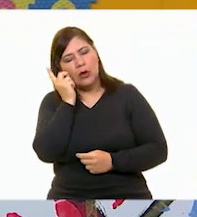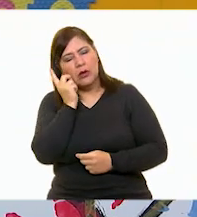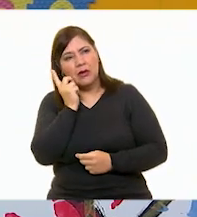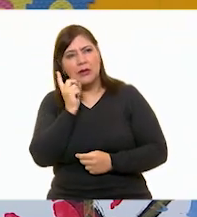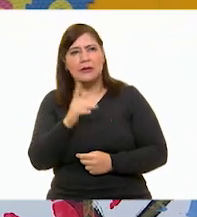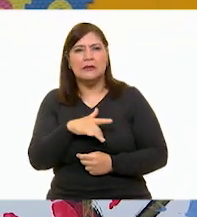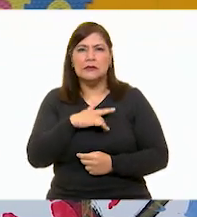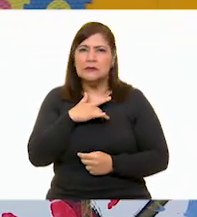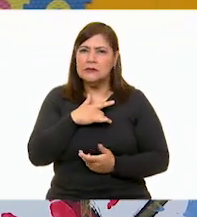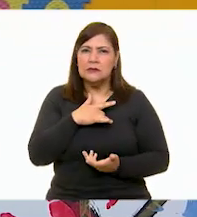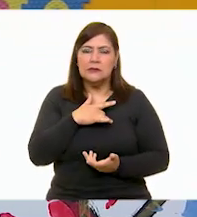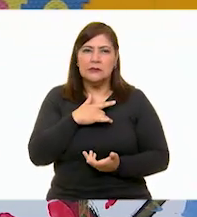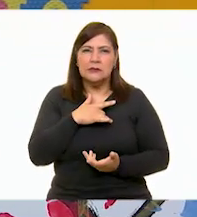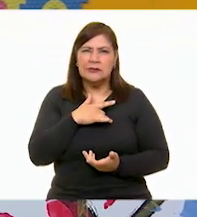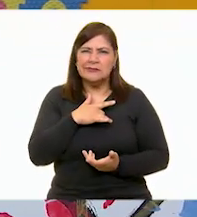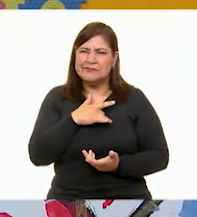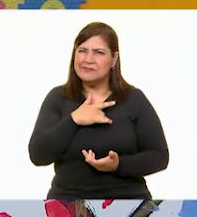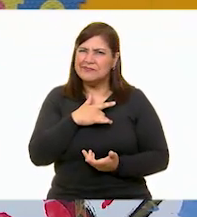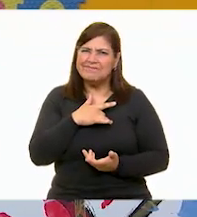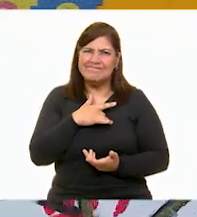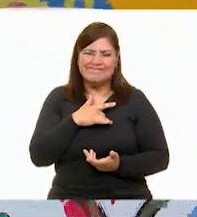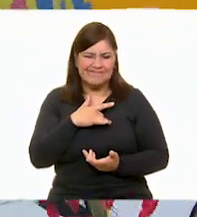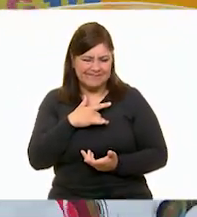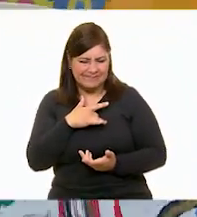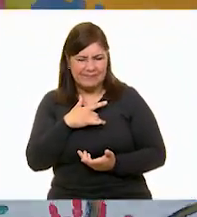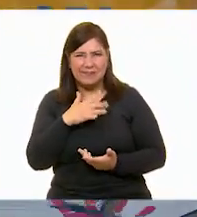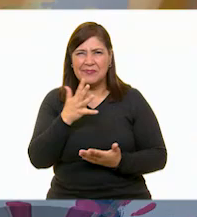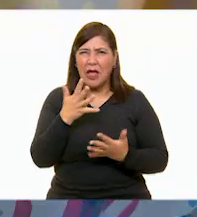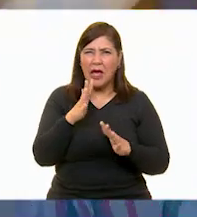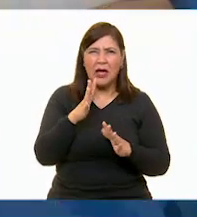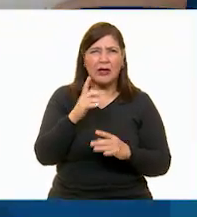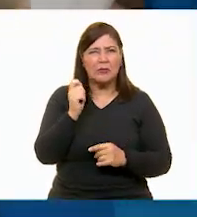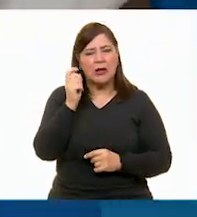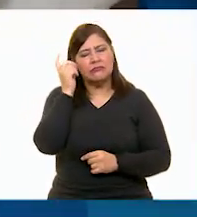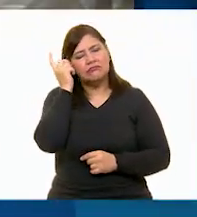medio... Ay, pues, como dormido y...